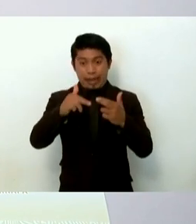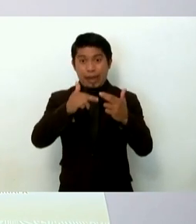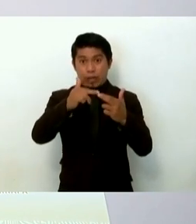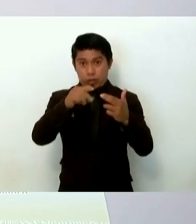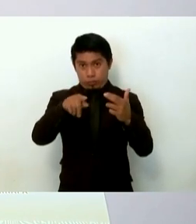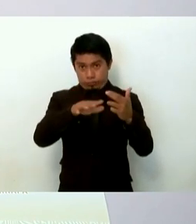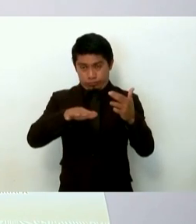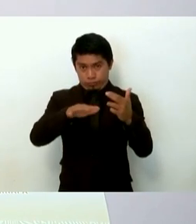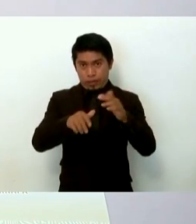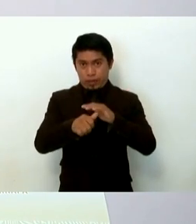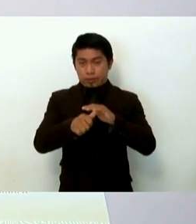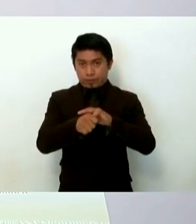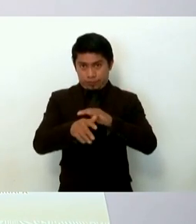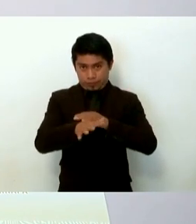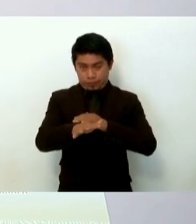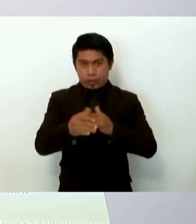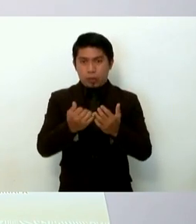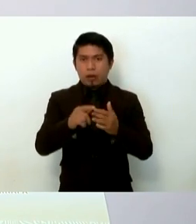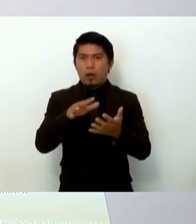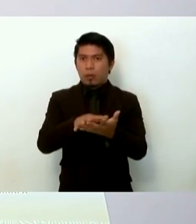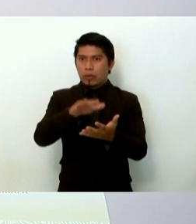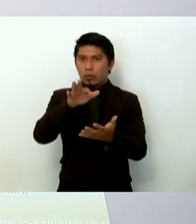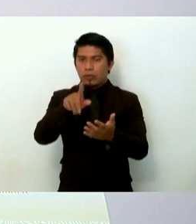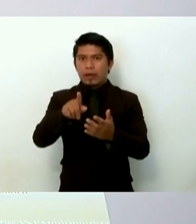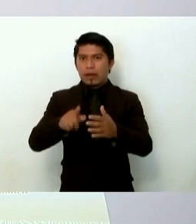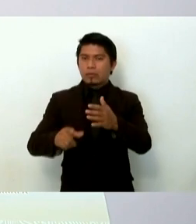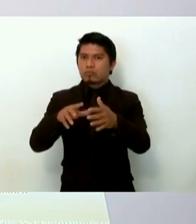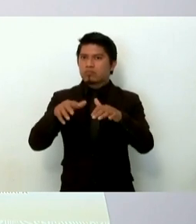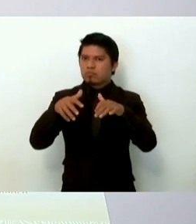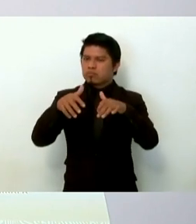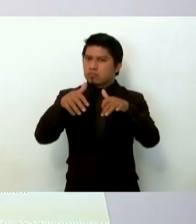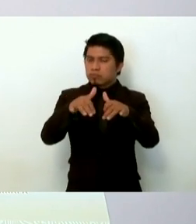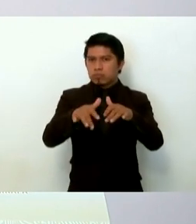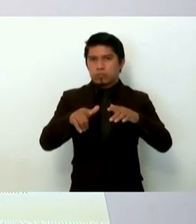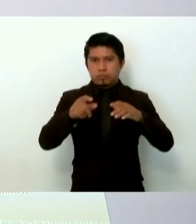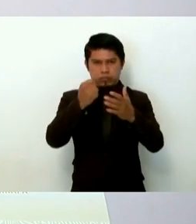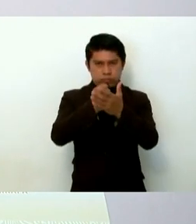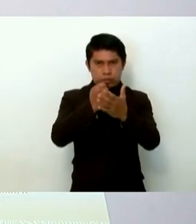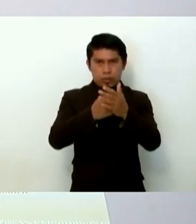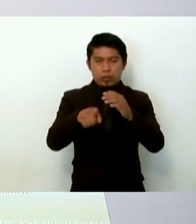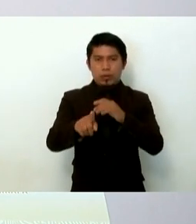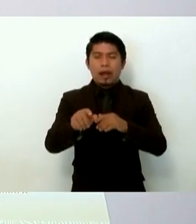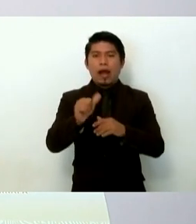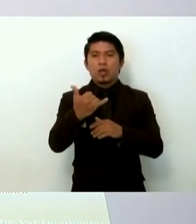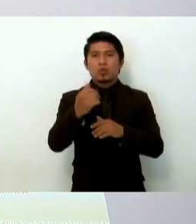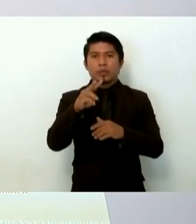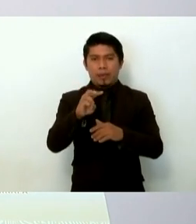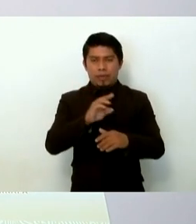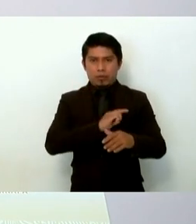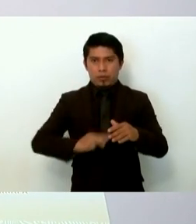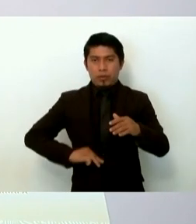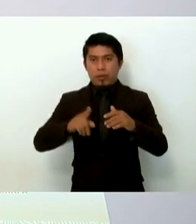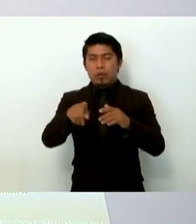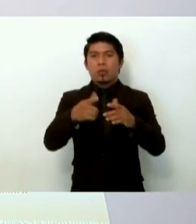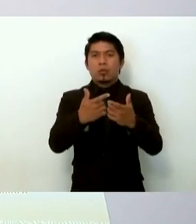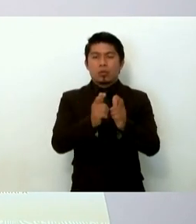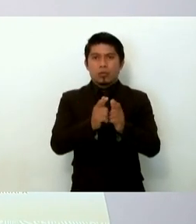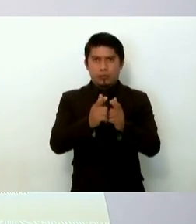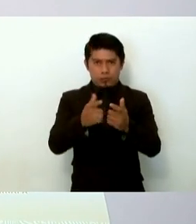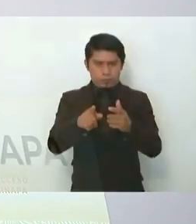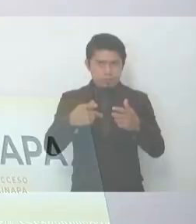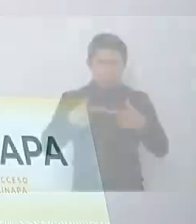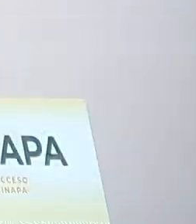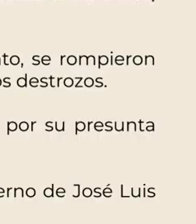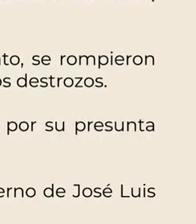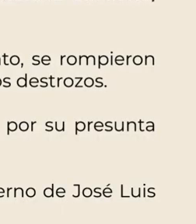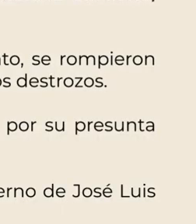Ahí se registró un aumento de la protesta donde se apedró el ayuntamiento se refiere a un vidrio de un pequeño grupo por lo que le sale en